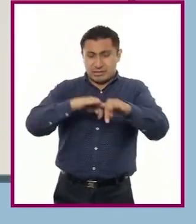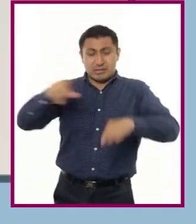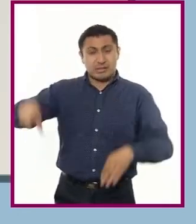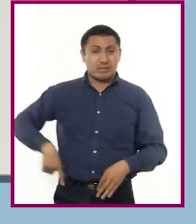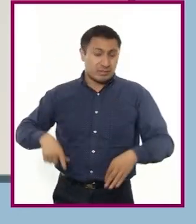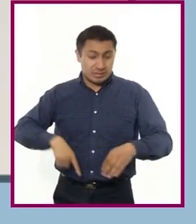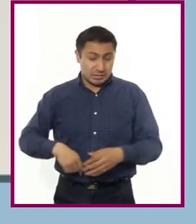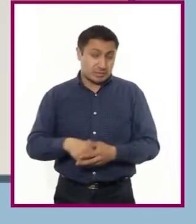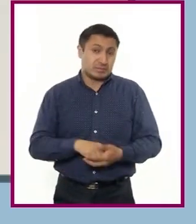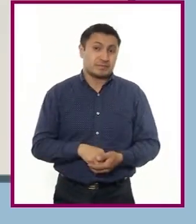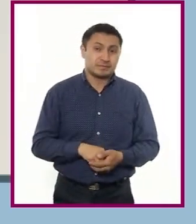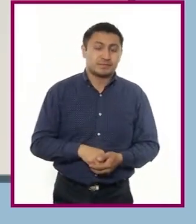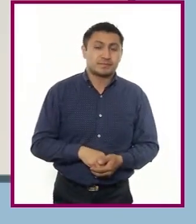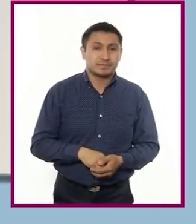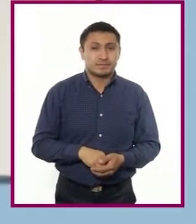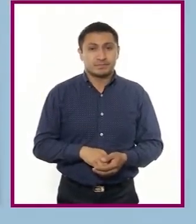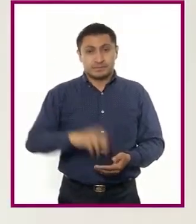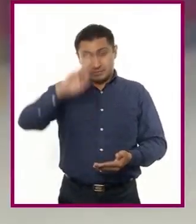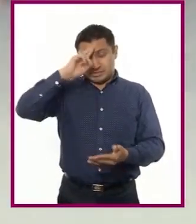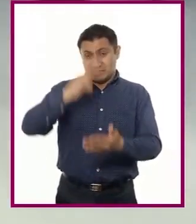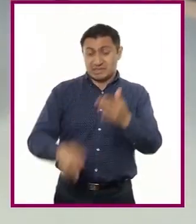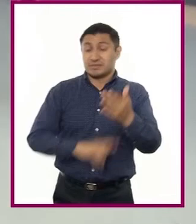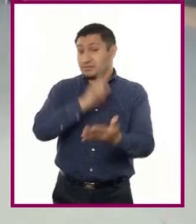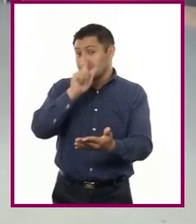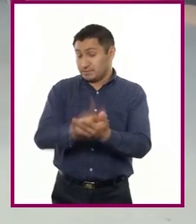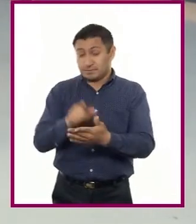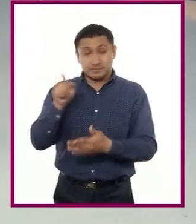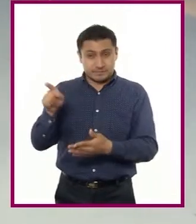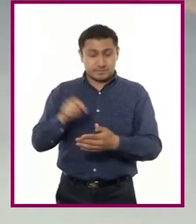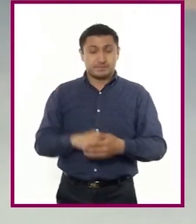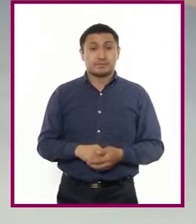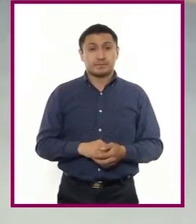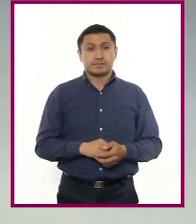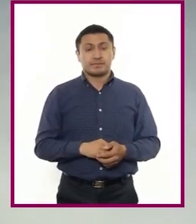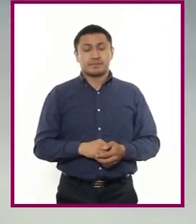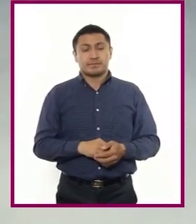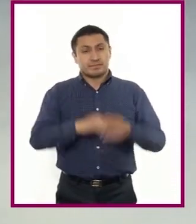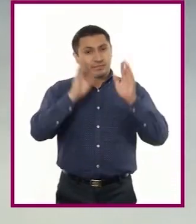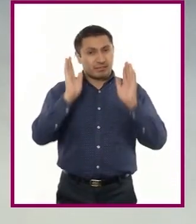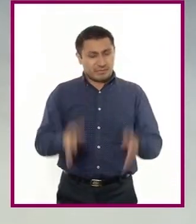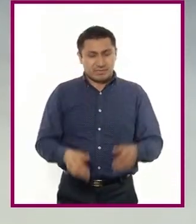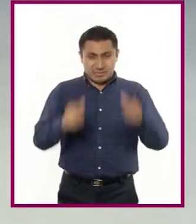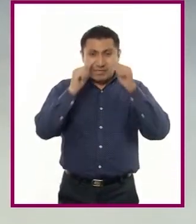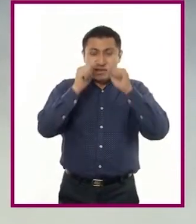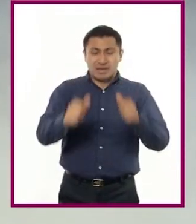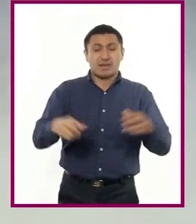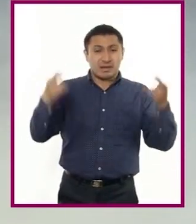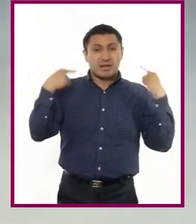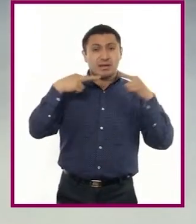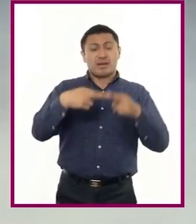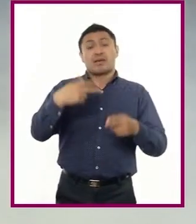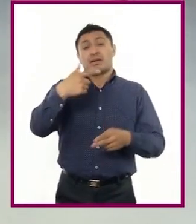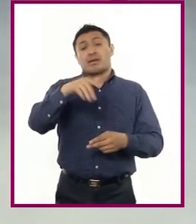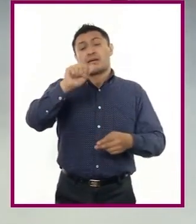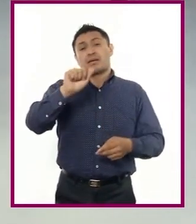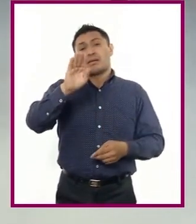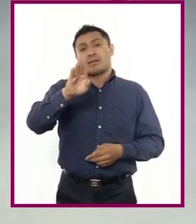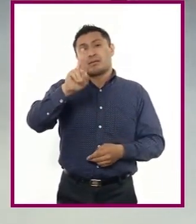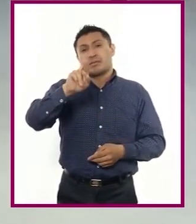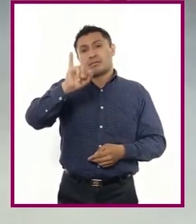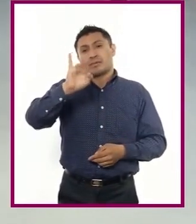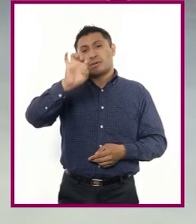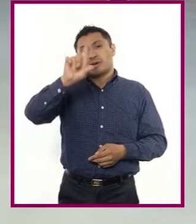pública que cometió dicha falta. Después de escuchar a la maestra Gabriela explicando las